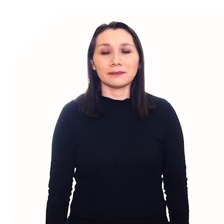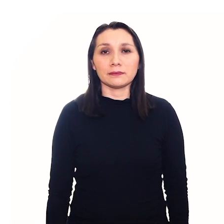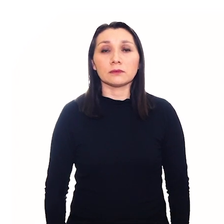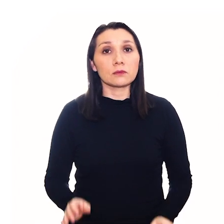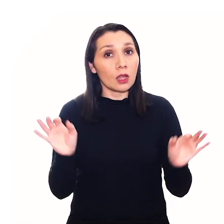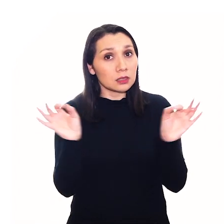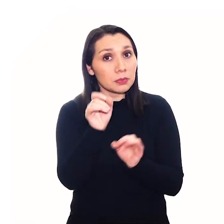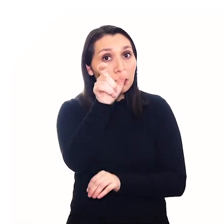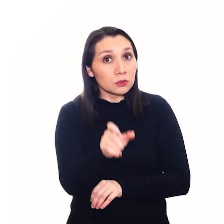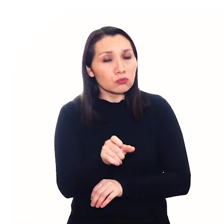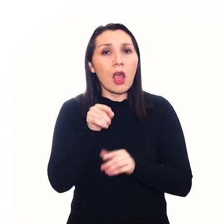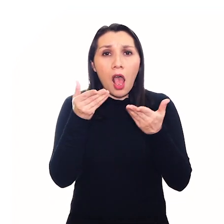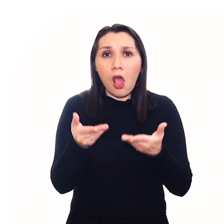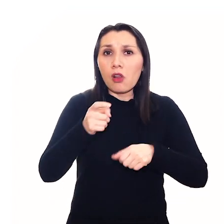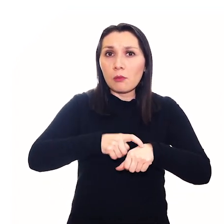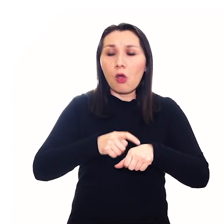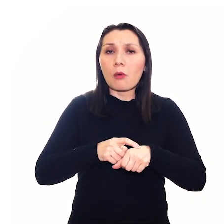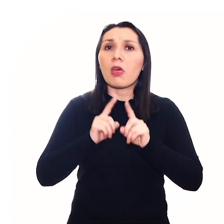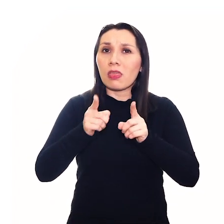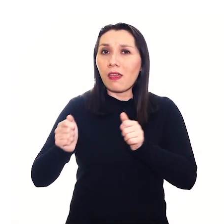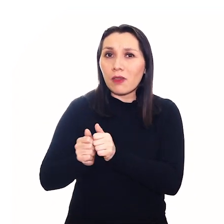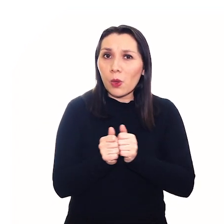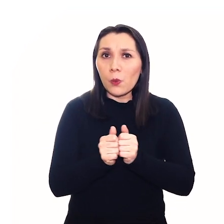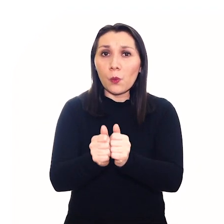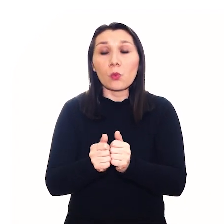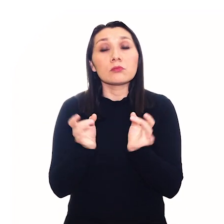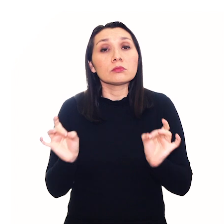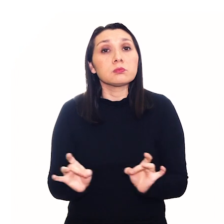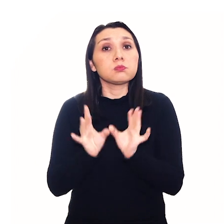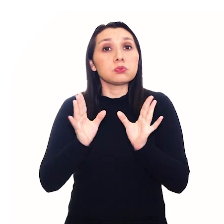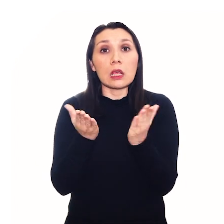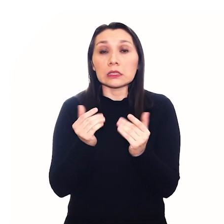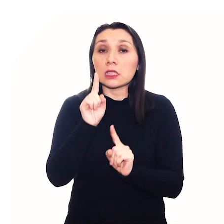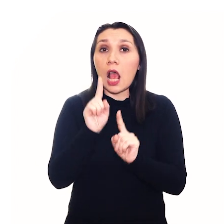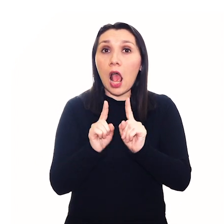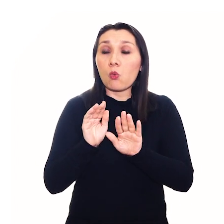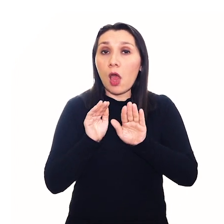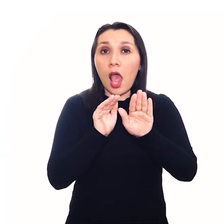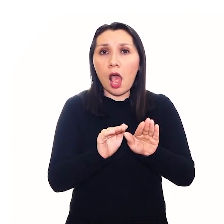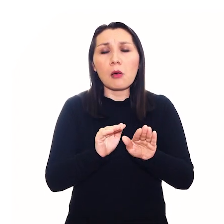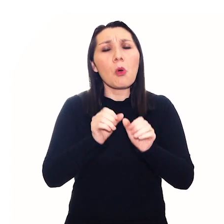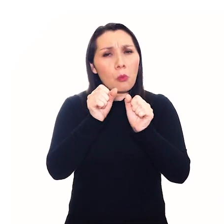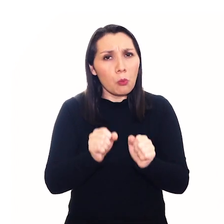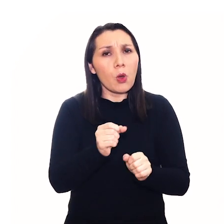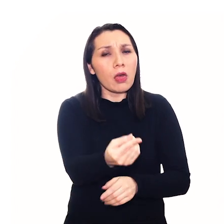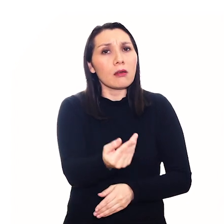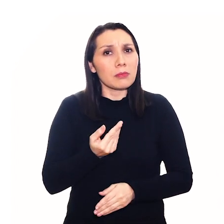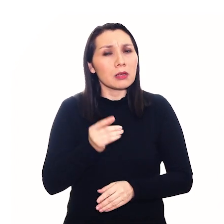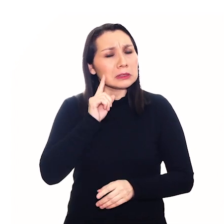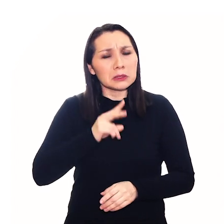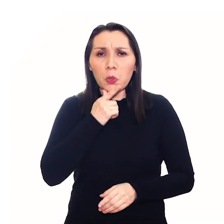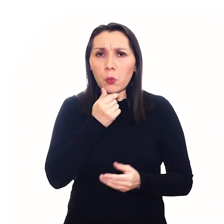Hágale saber que este es un momento para pasarlo juntos y que en caso de requerir algún tipo de apoyo, no dude en